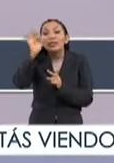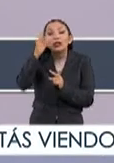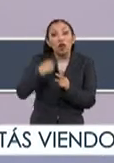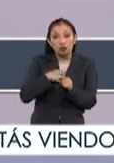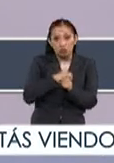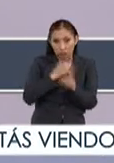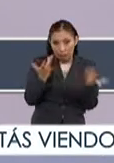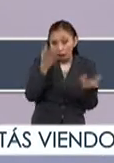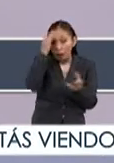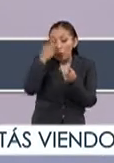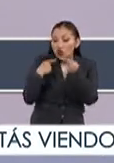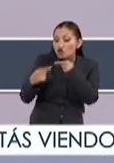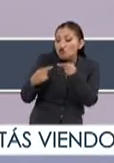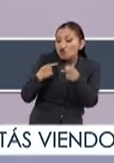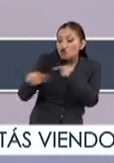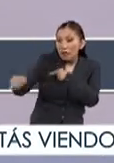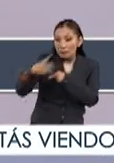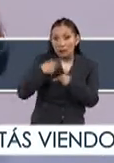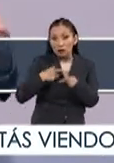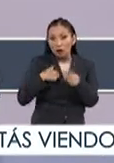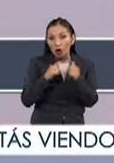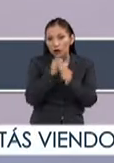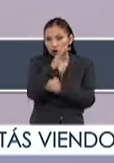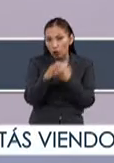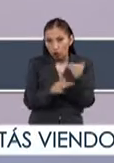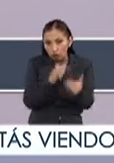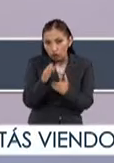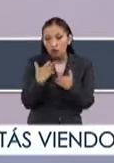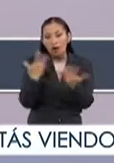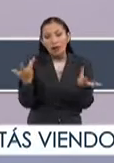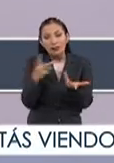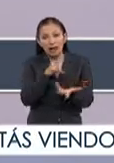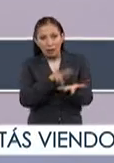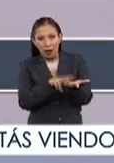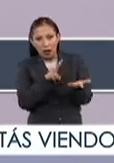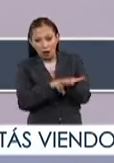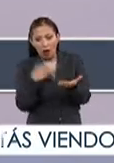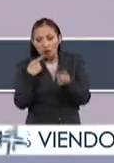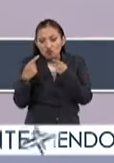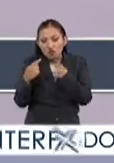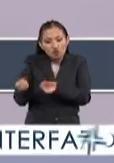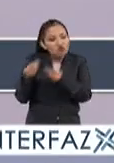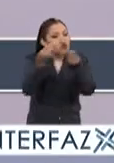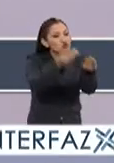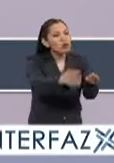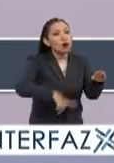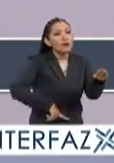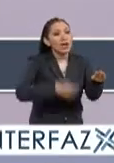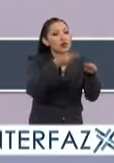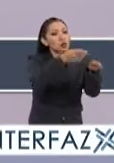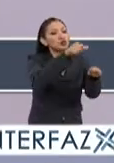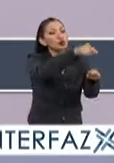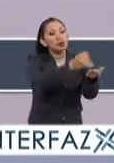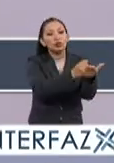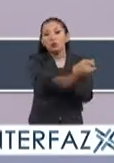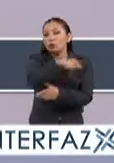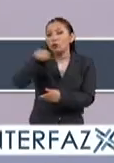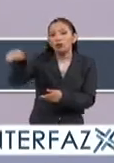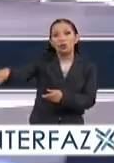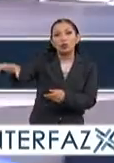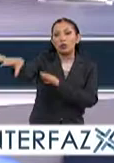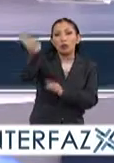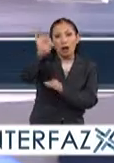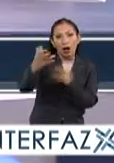nos logramos poner de acuerdo como sociedad civil a través de toda esta construcción de valores y poderlo trasladar a las decisiones públicas para que los